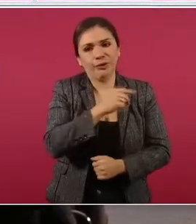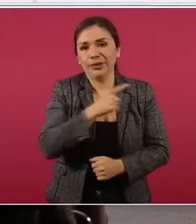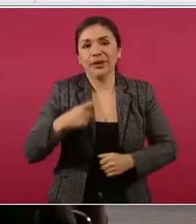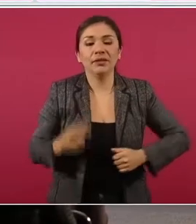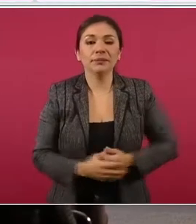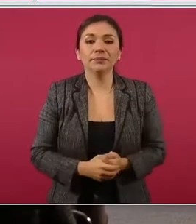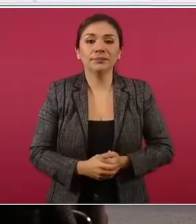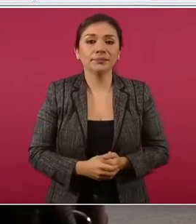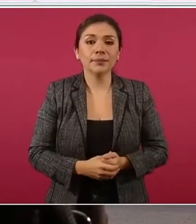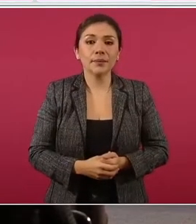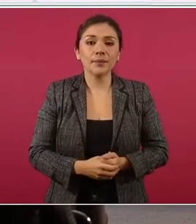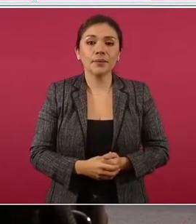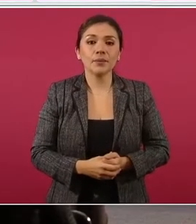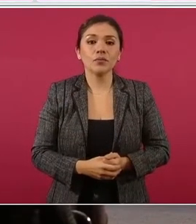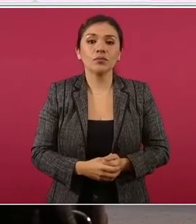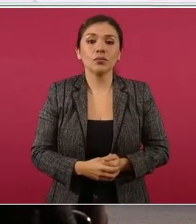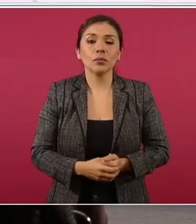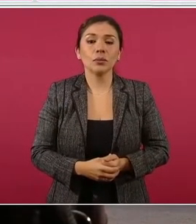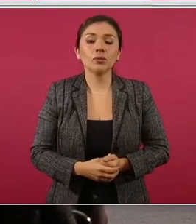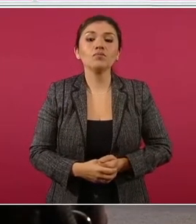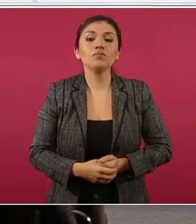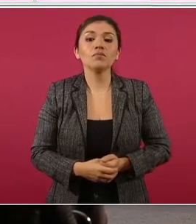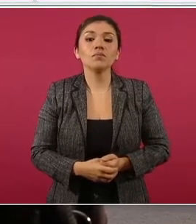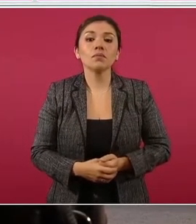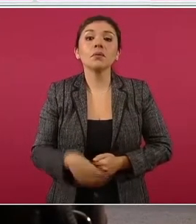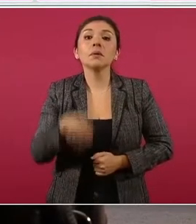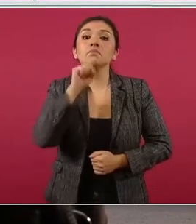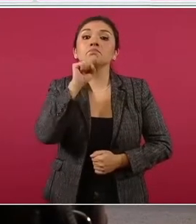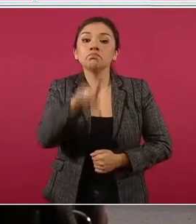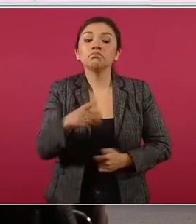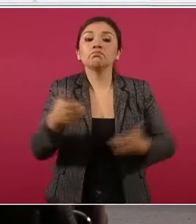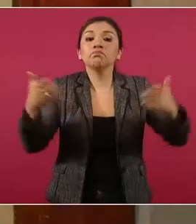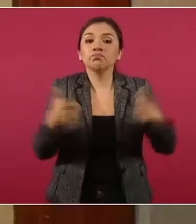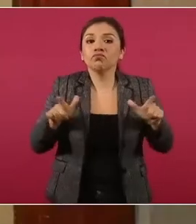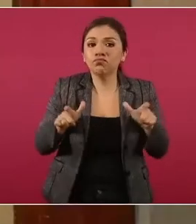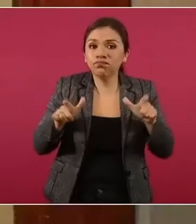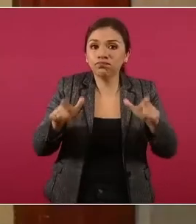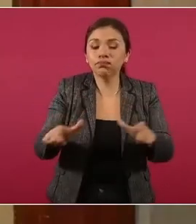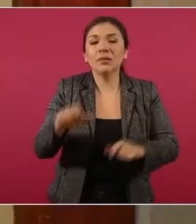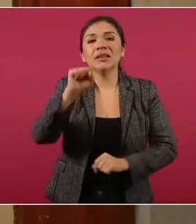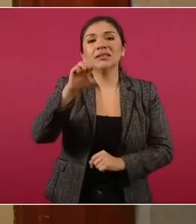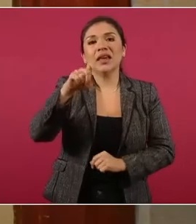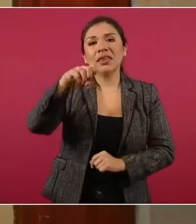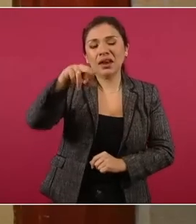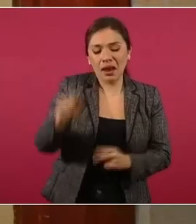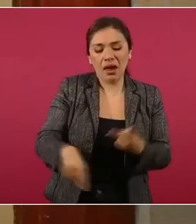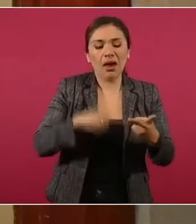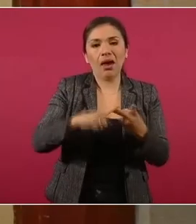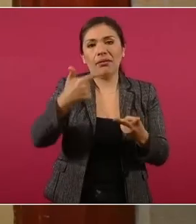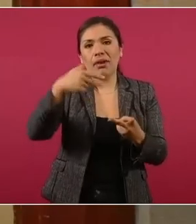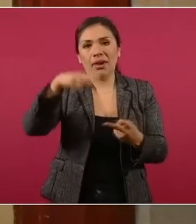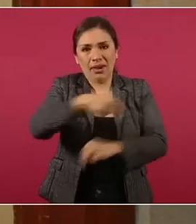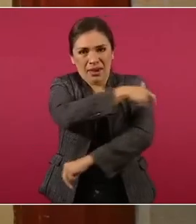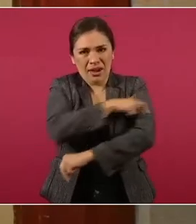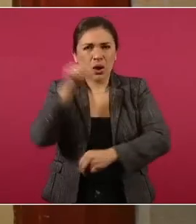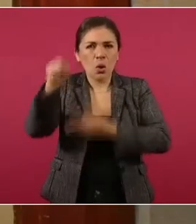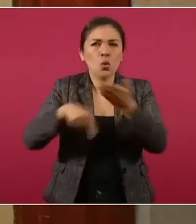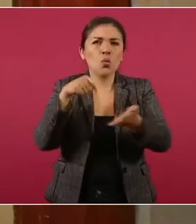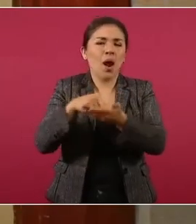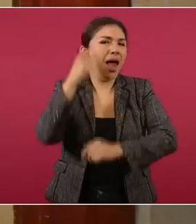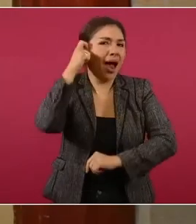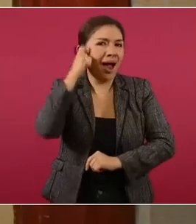informar que como parte del despliegue que lleva a cabo la Sedena, la Guardia Nacional en el estado de Guerrero,